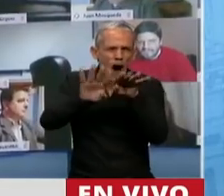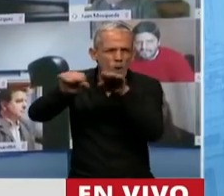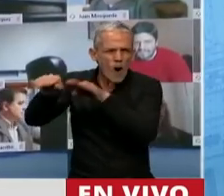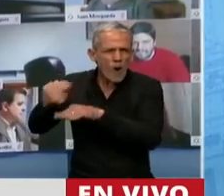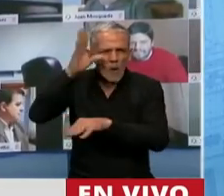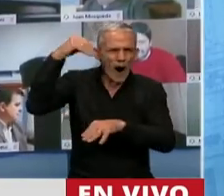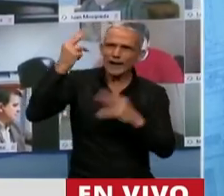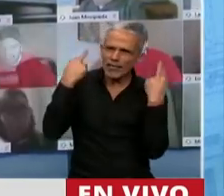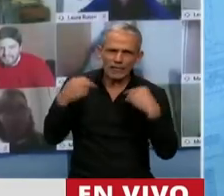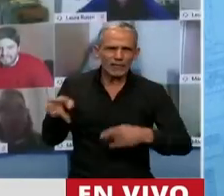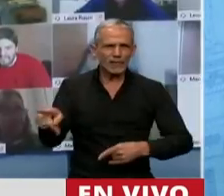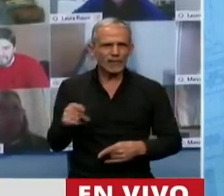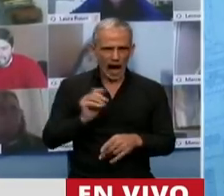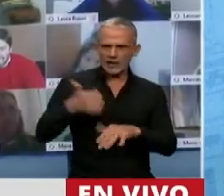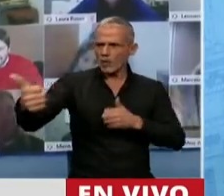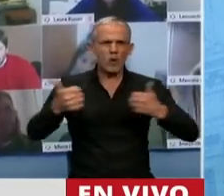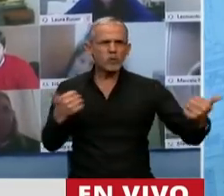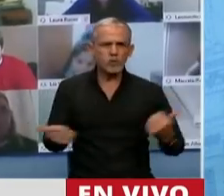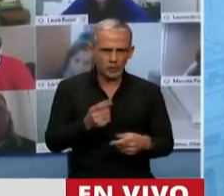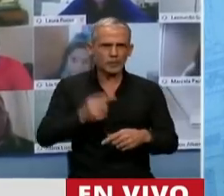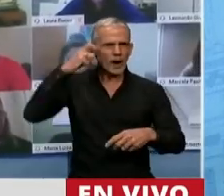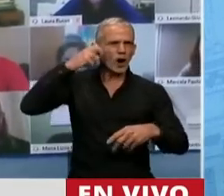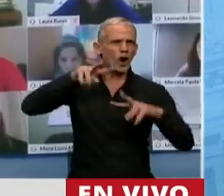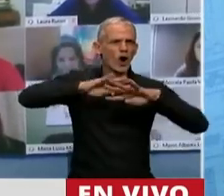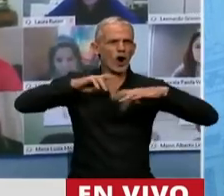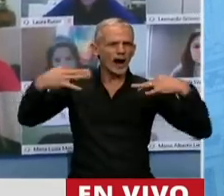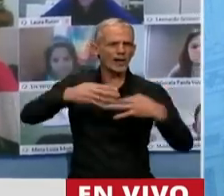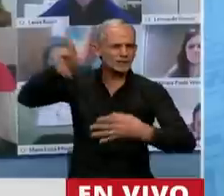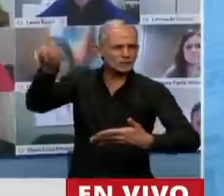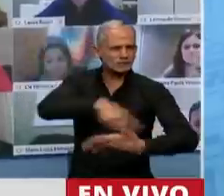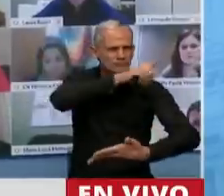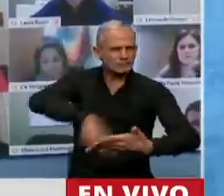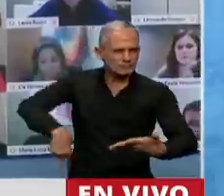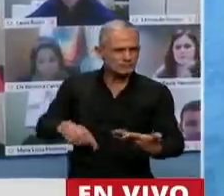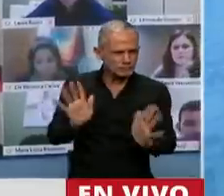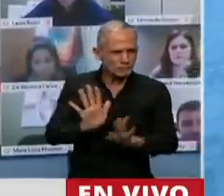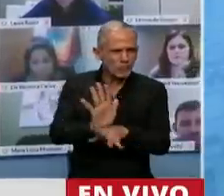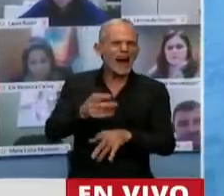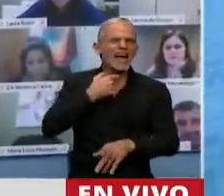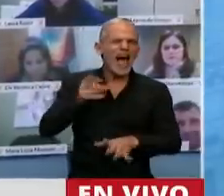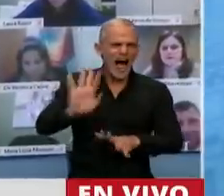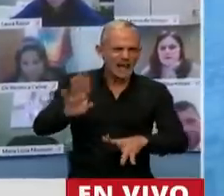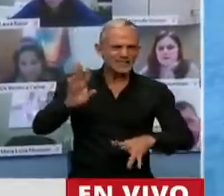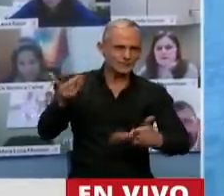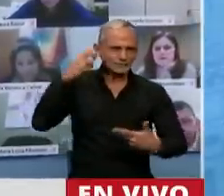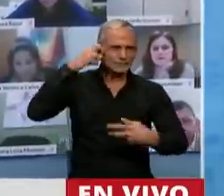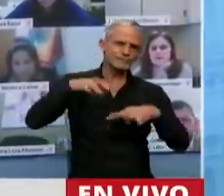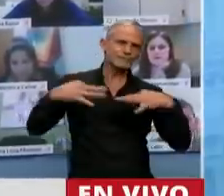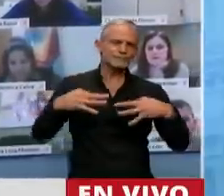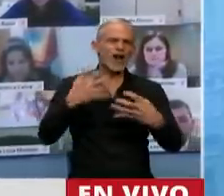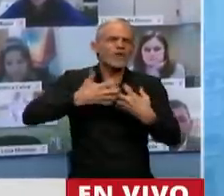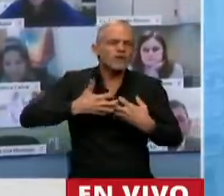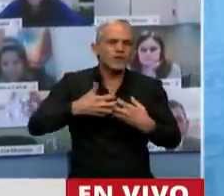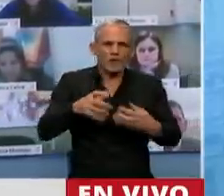donde están, avalando lo que es un golpe institucional al funcionamiento de esta Cámara que pretende dejarla funcionando